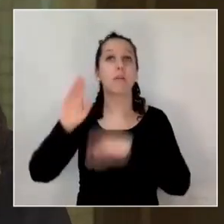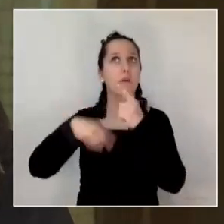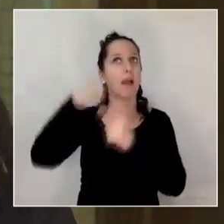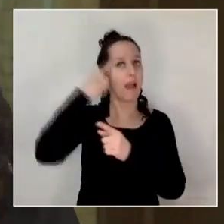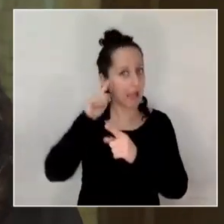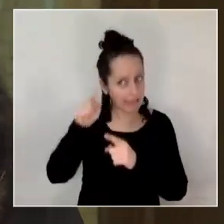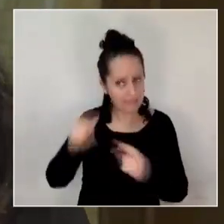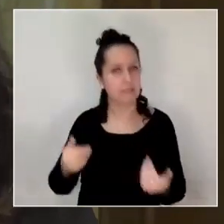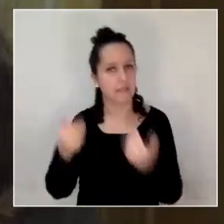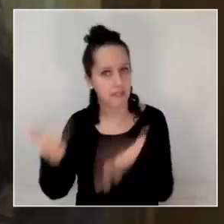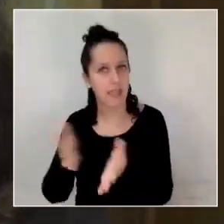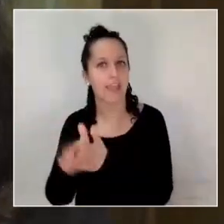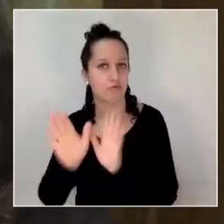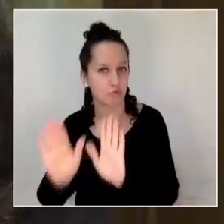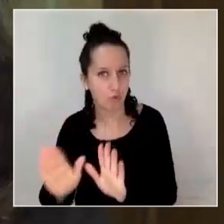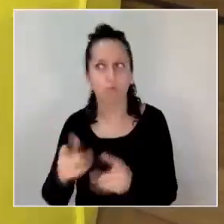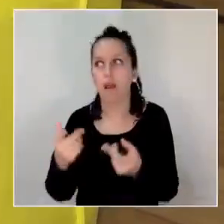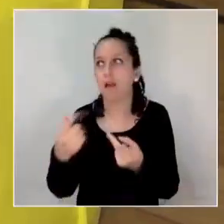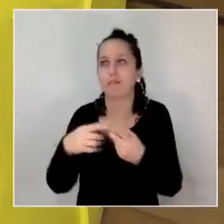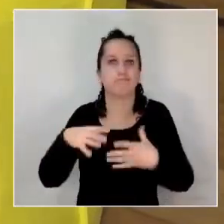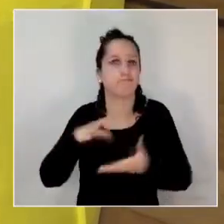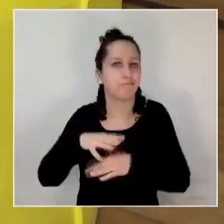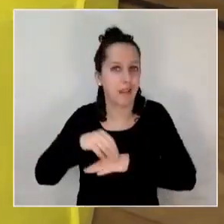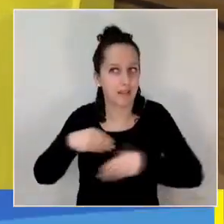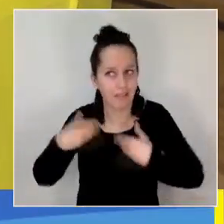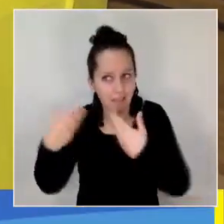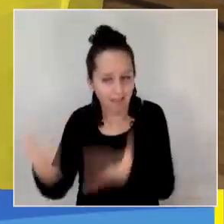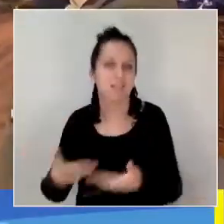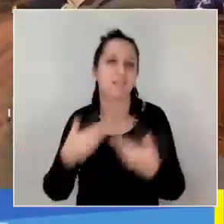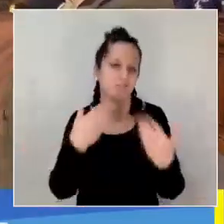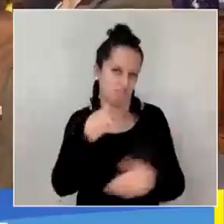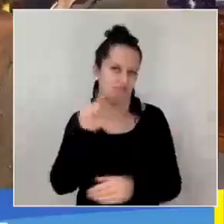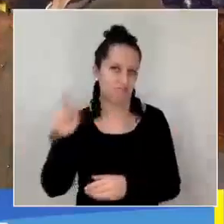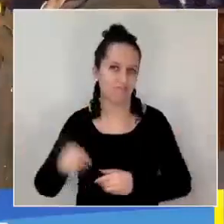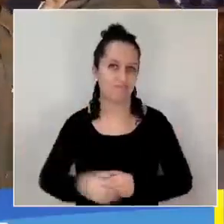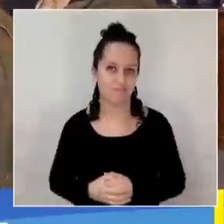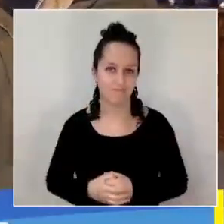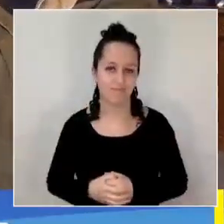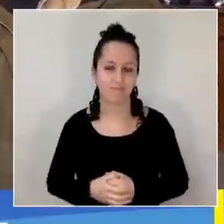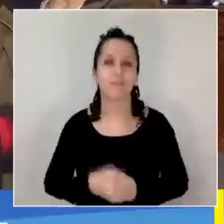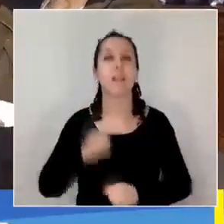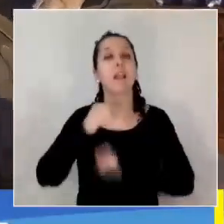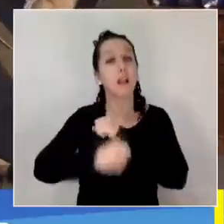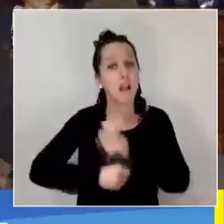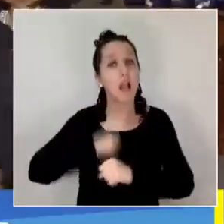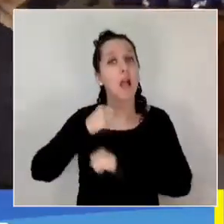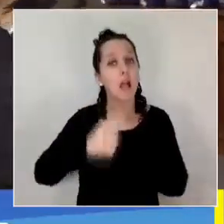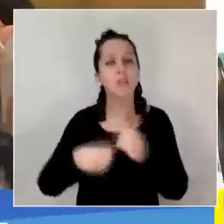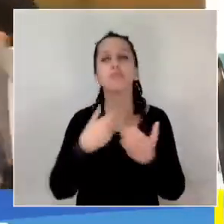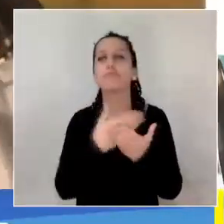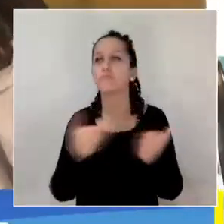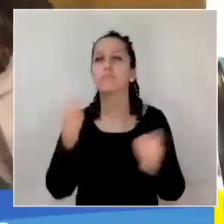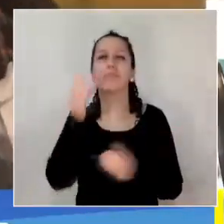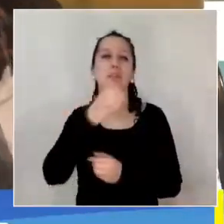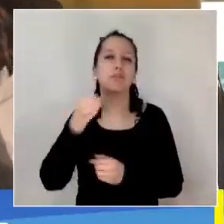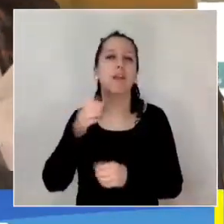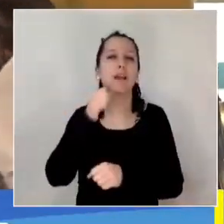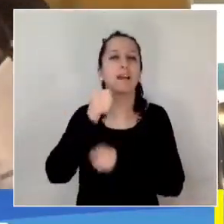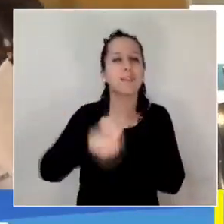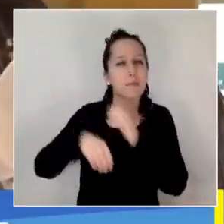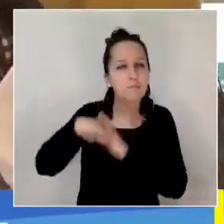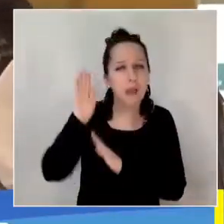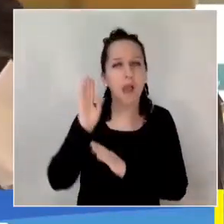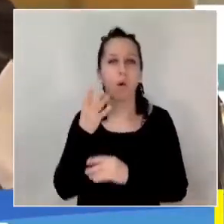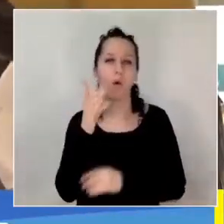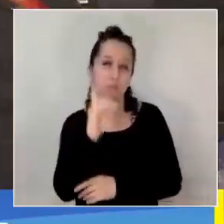domiciliarias y le hacemos entrega del beneficio. Cada año este beneficio permite brindar abrigo y un mayor confort a personas mayores y en